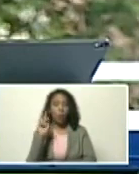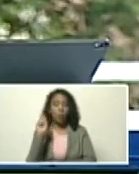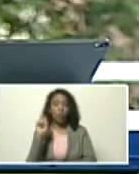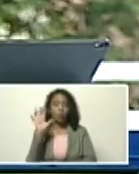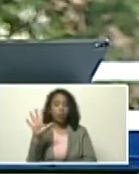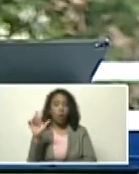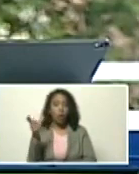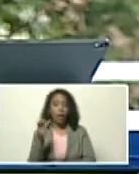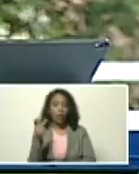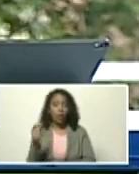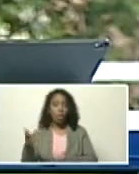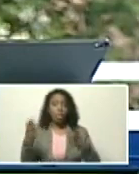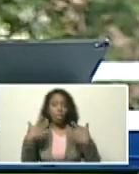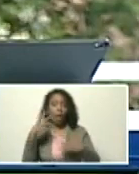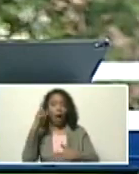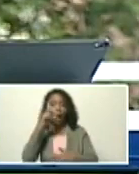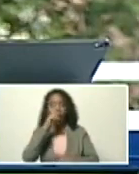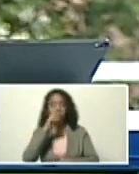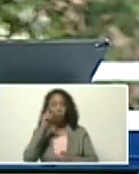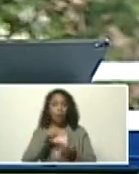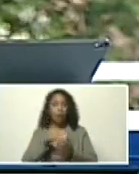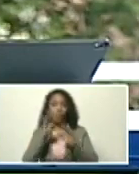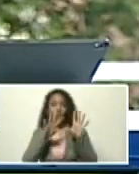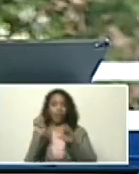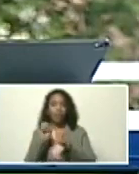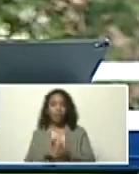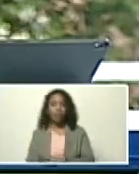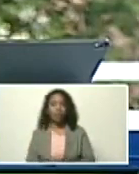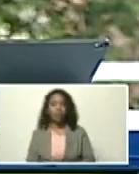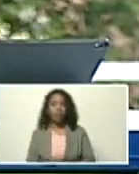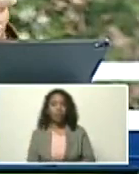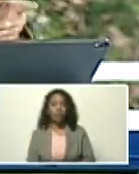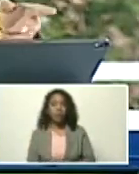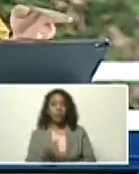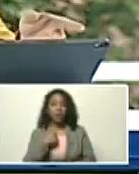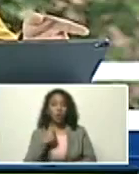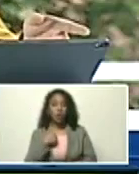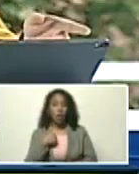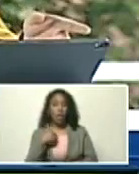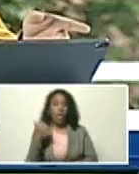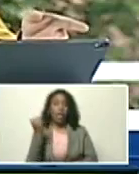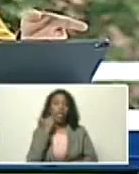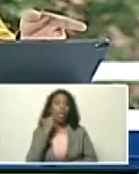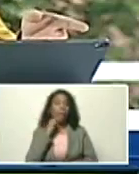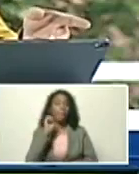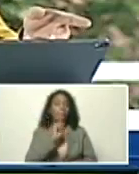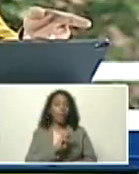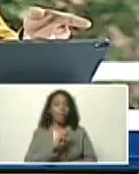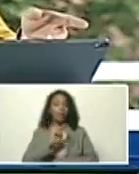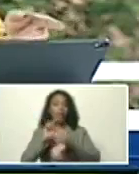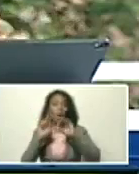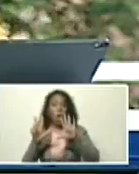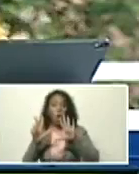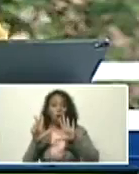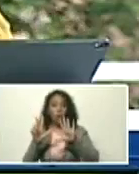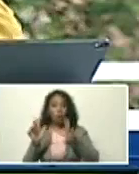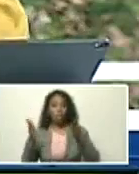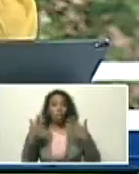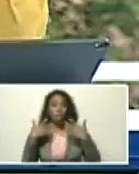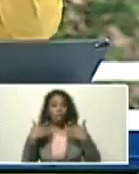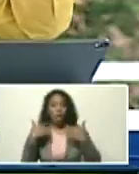grados centígrados, para el año, 2090, si yo me estoy quejando, de 28 grados ahora, que es bastante,